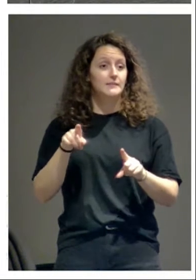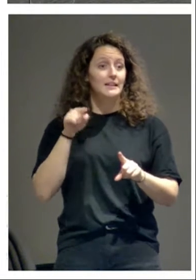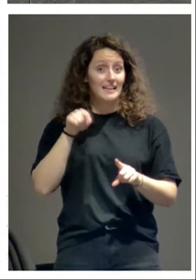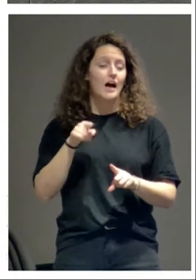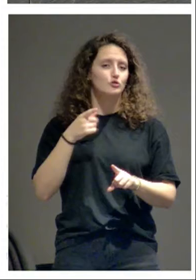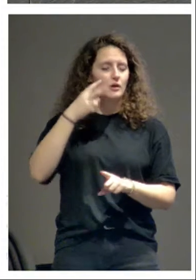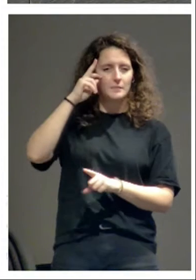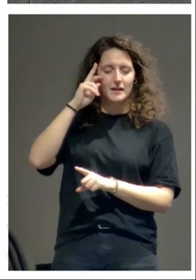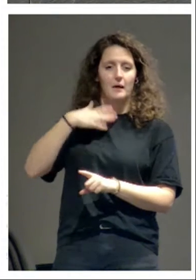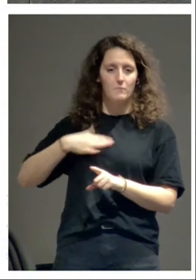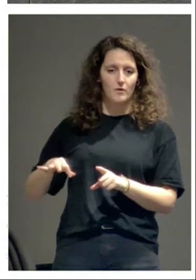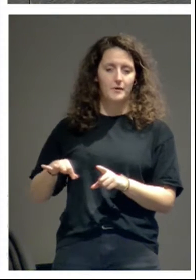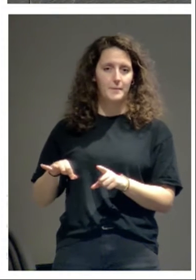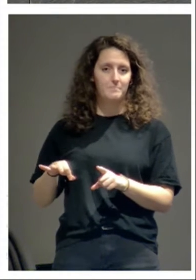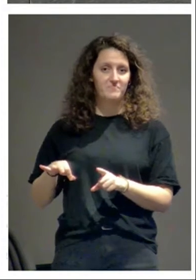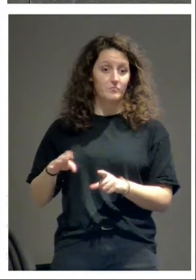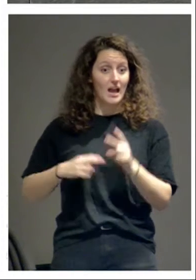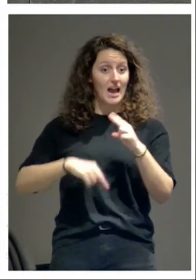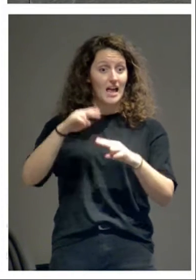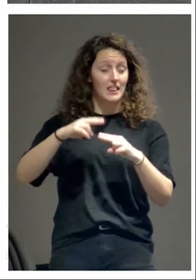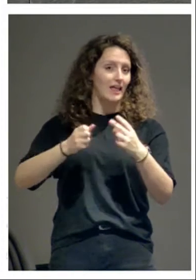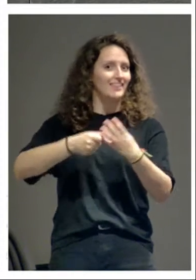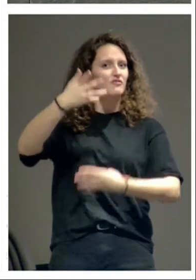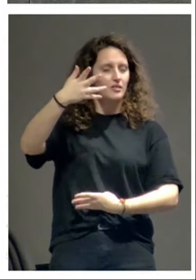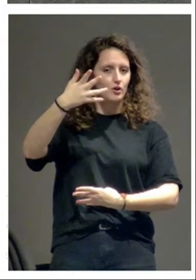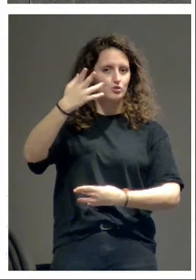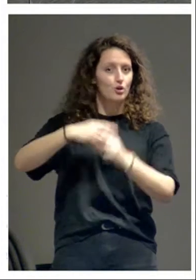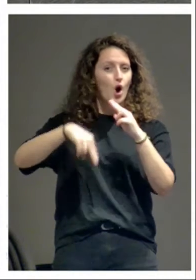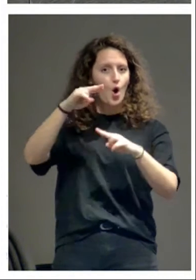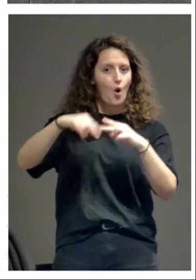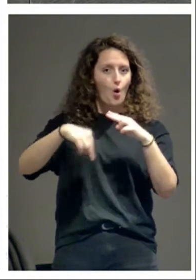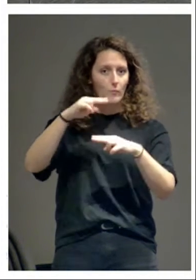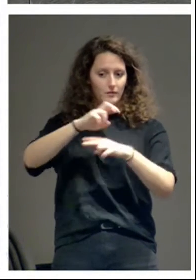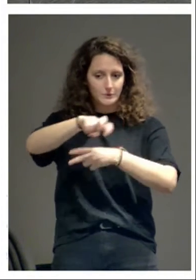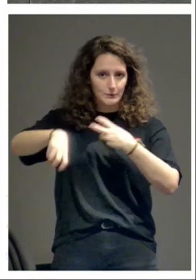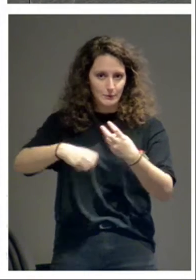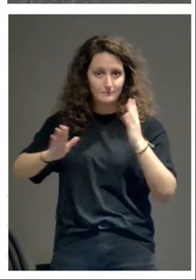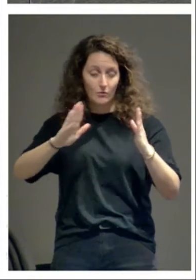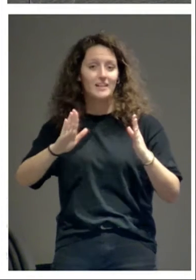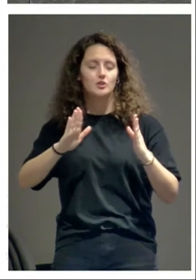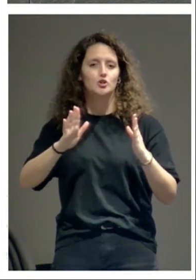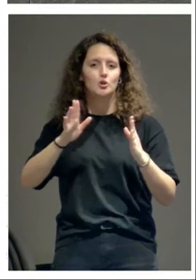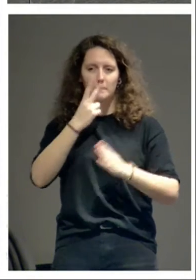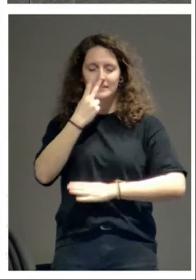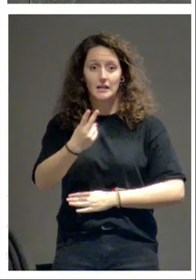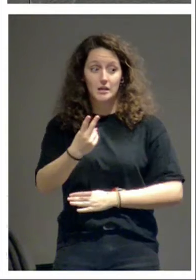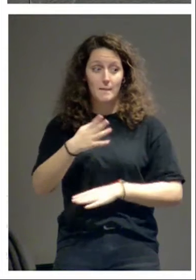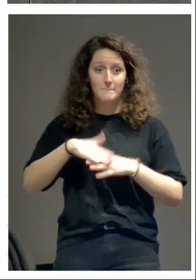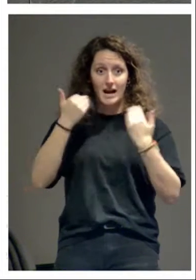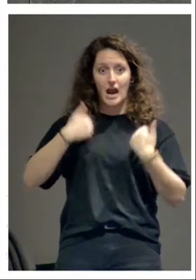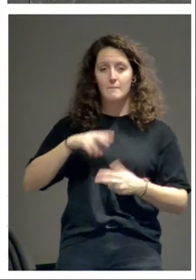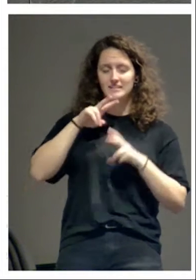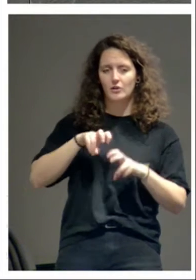visitar edificios en obras, de poder acceder a edificios en obras, para un investigador es un